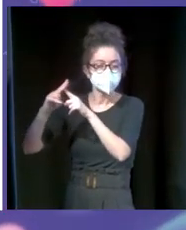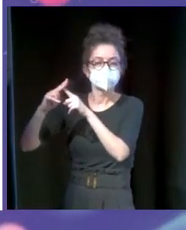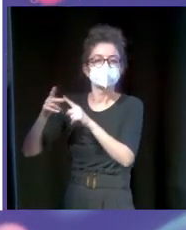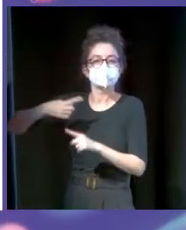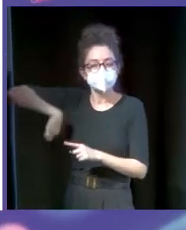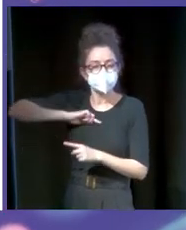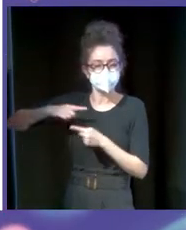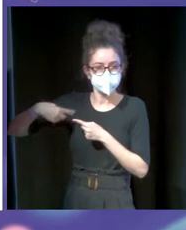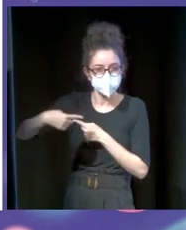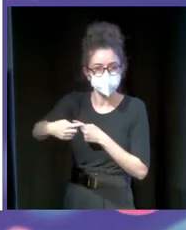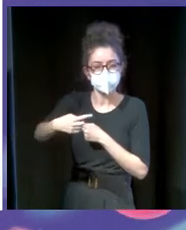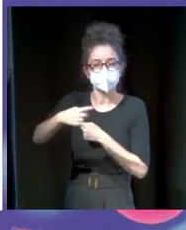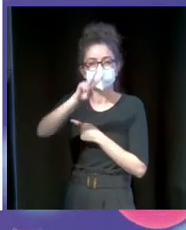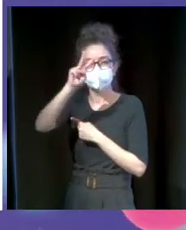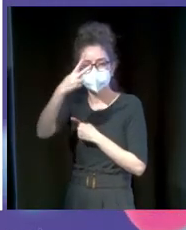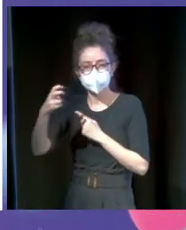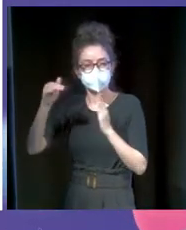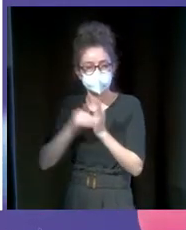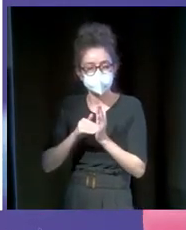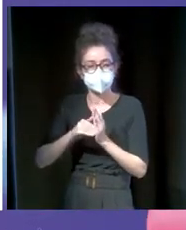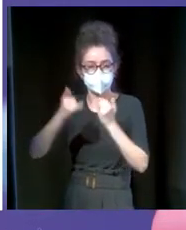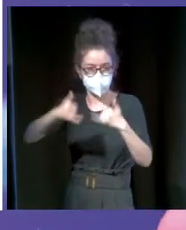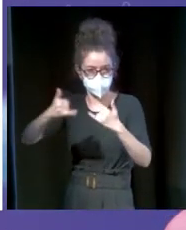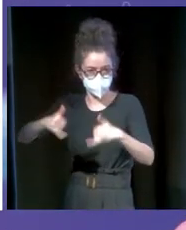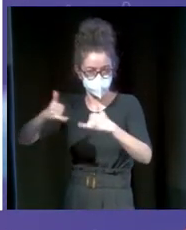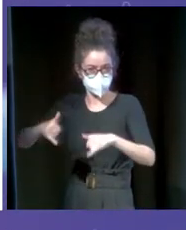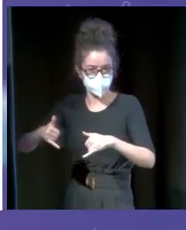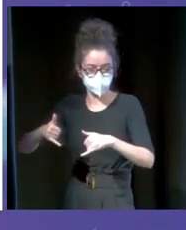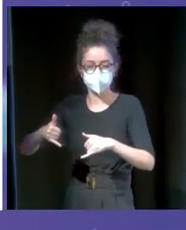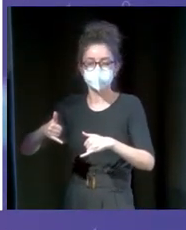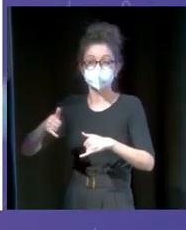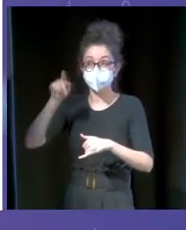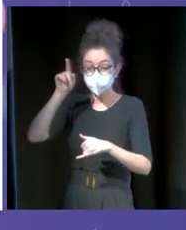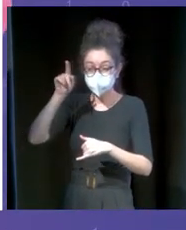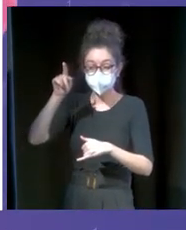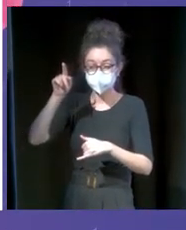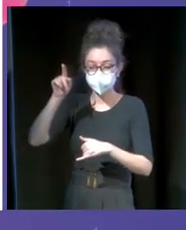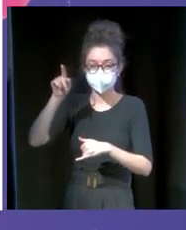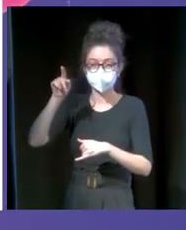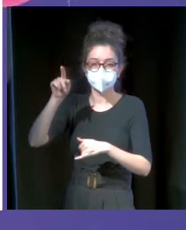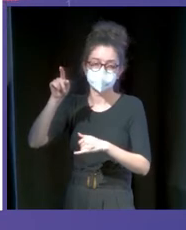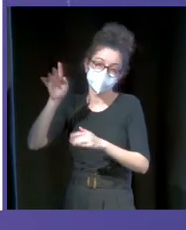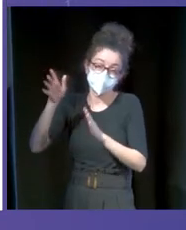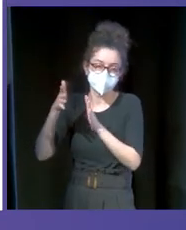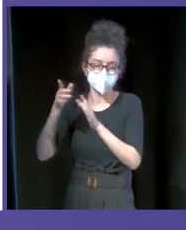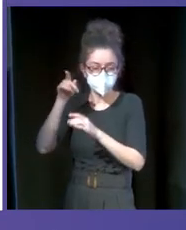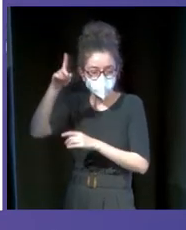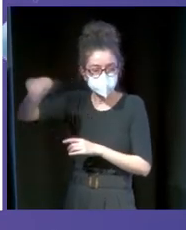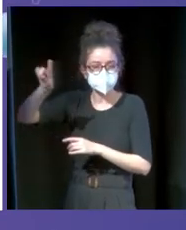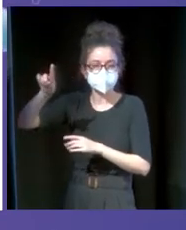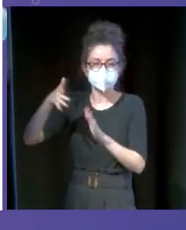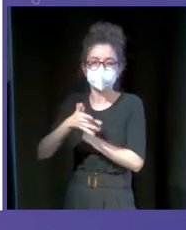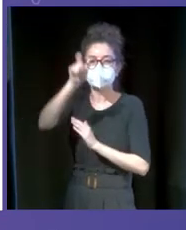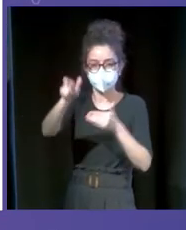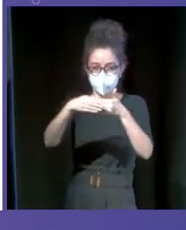activos más de 200.000 eventos. Esos 200.000 eventos tienen un ciclo, por así decirlo. Por una parte está el